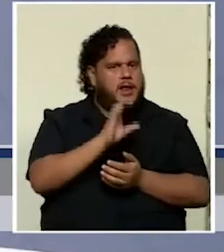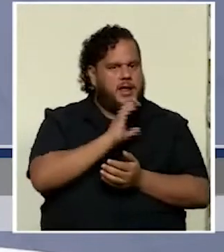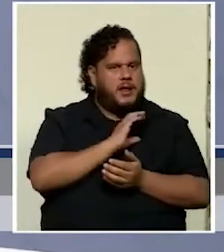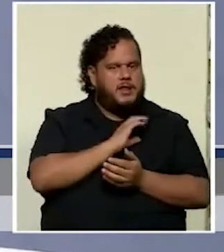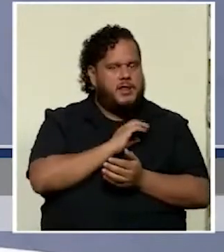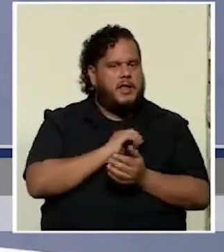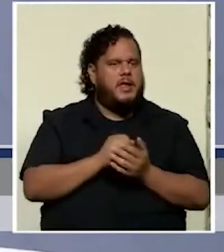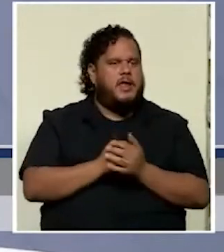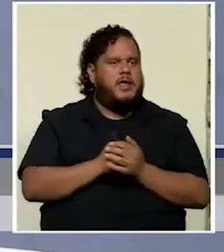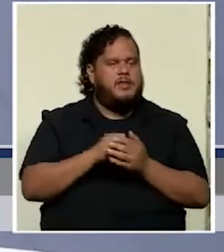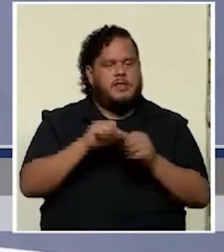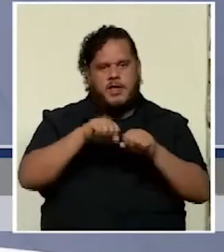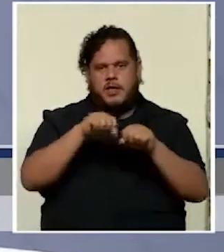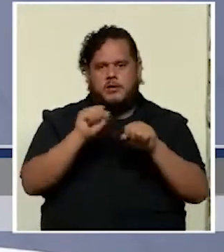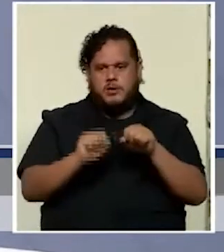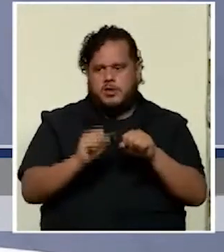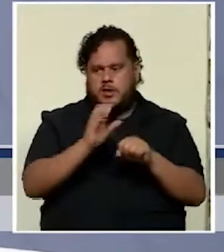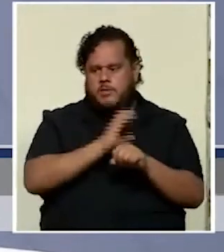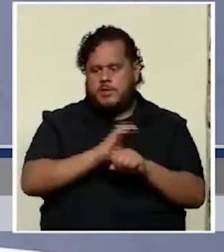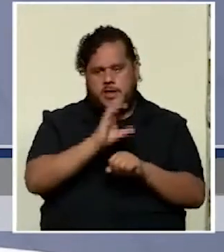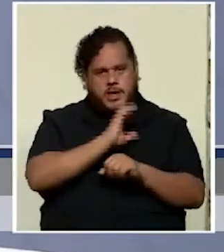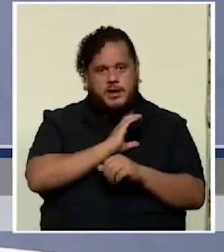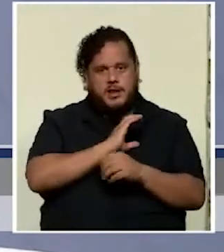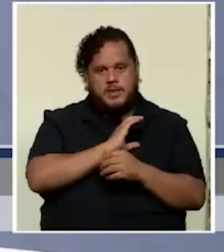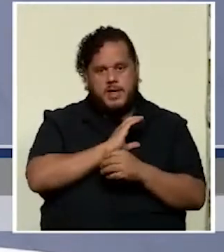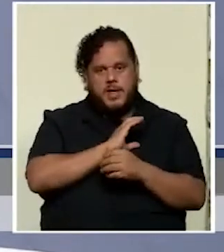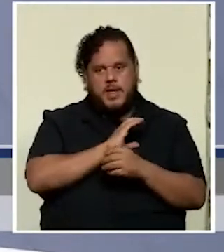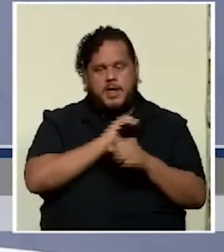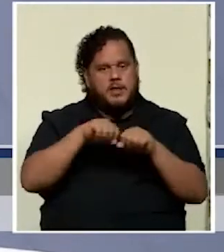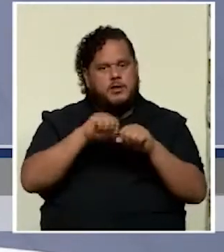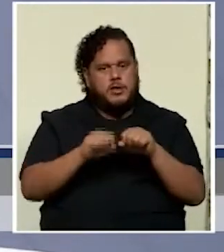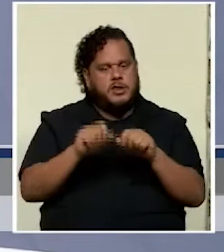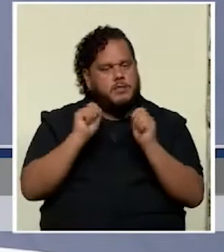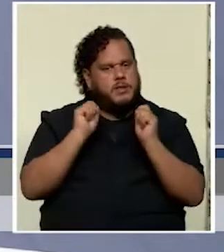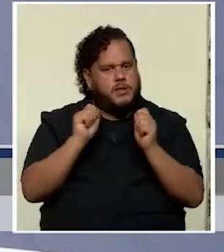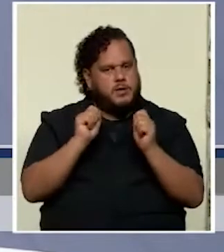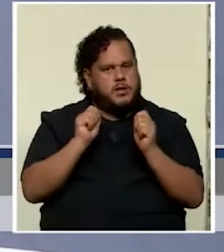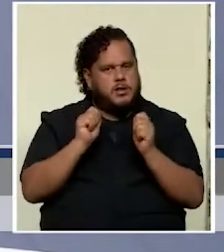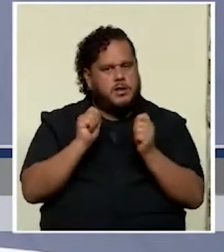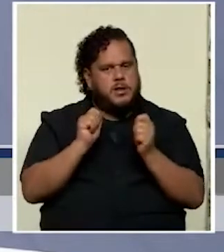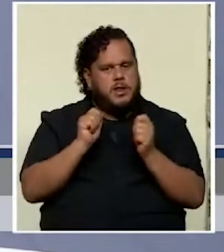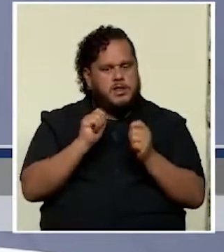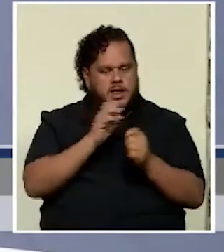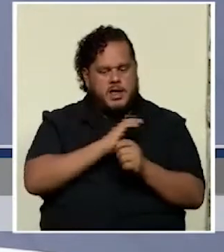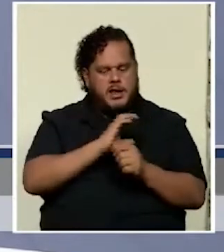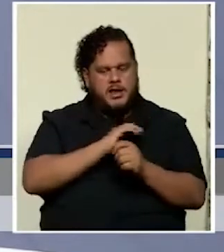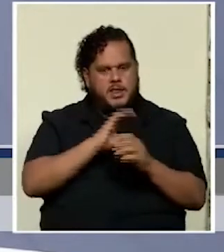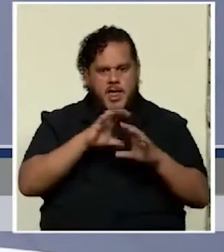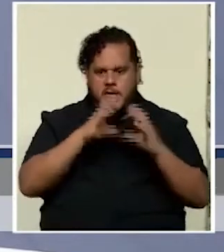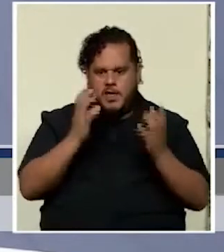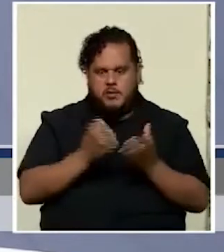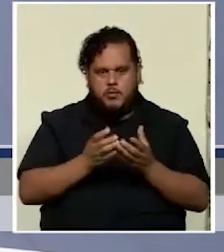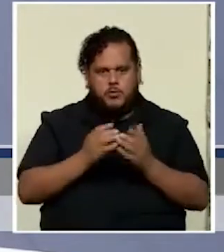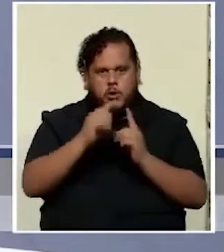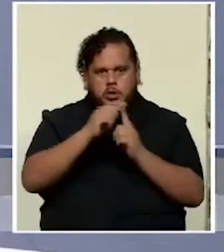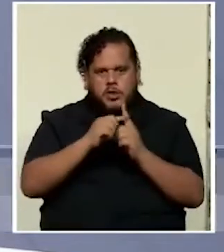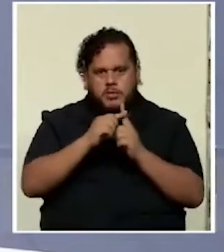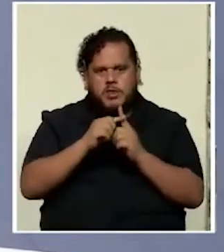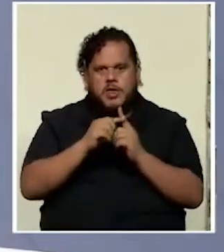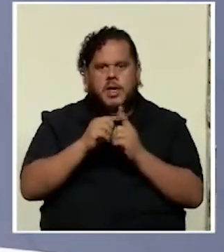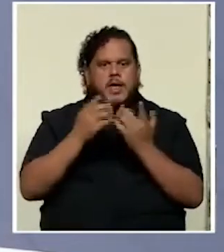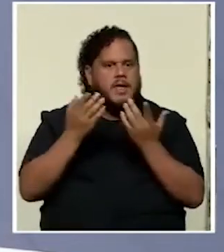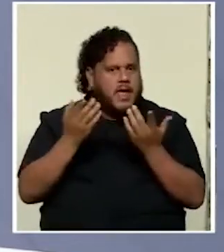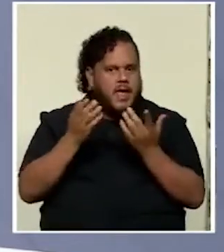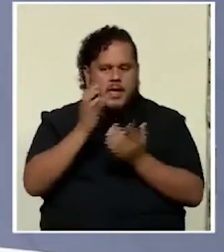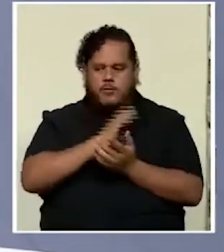los sistemas de calidad de los sistemas educativos de calidad en el mundo se mide por la calidad de sus docentes pero